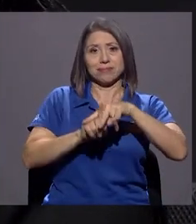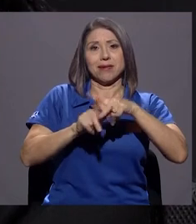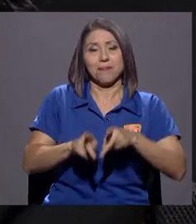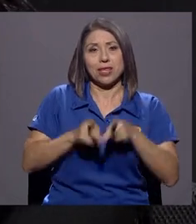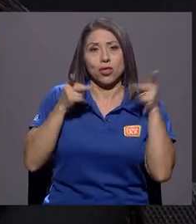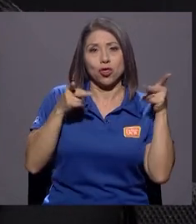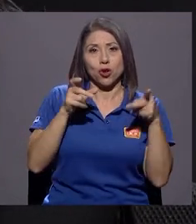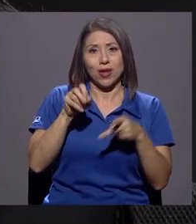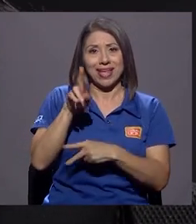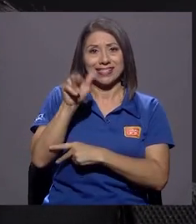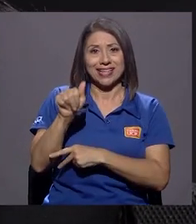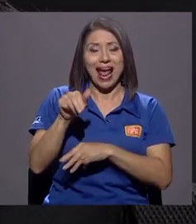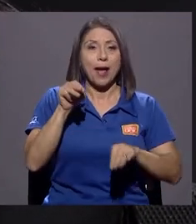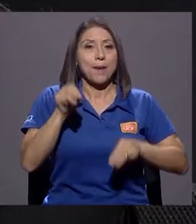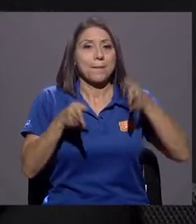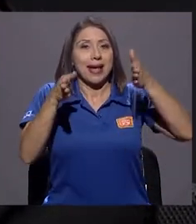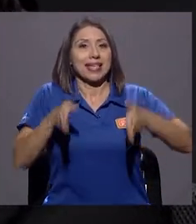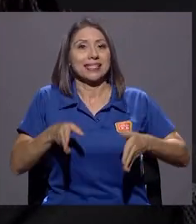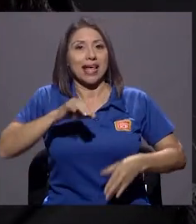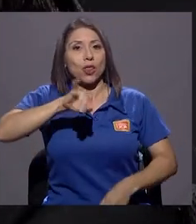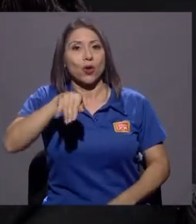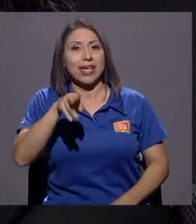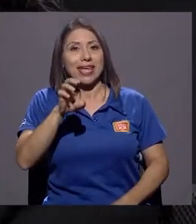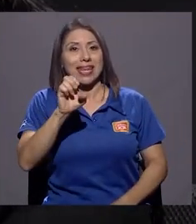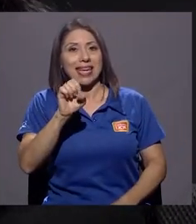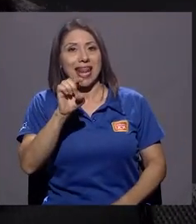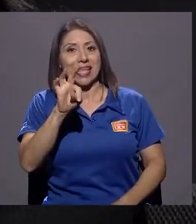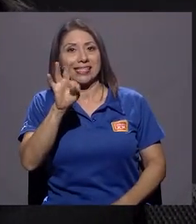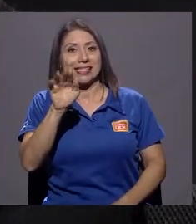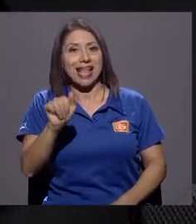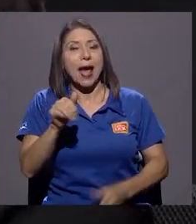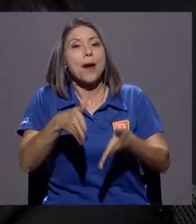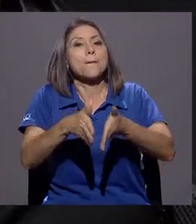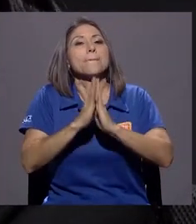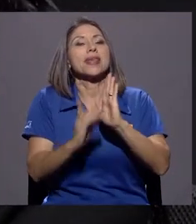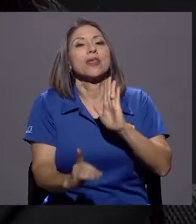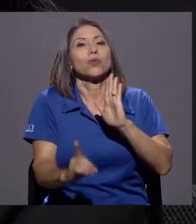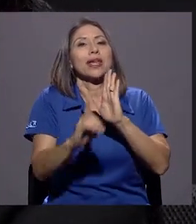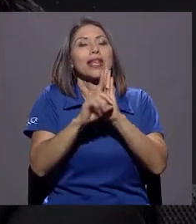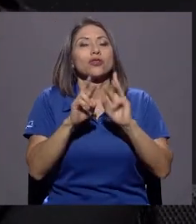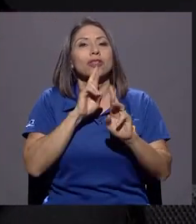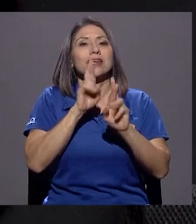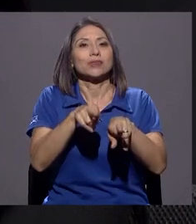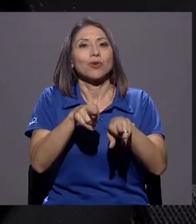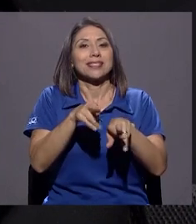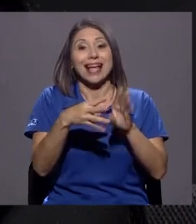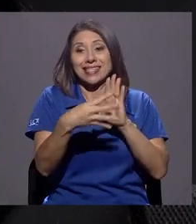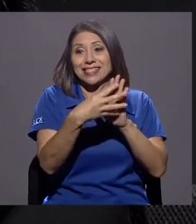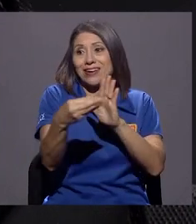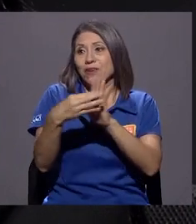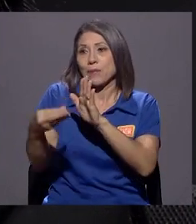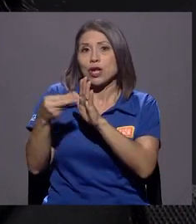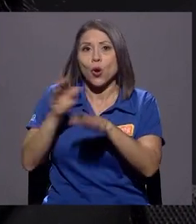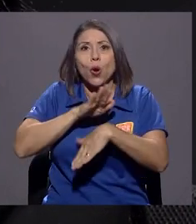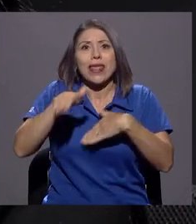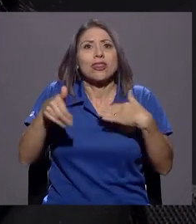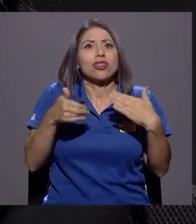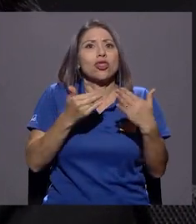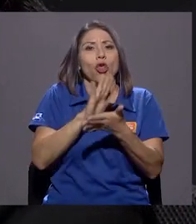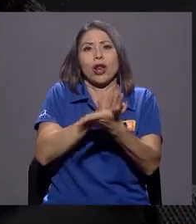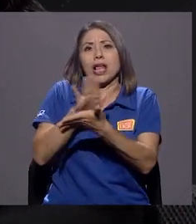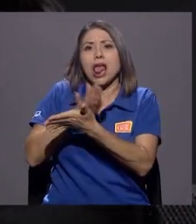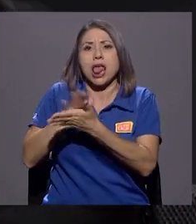Ginesta pide un derecho de respuesta que se replicó en todas las comunicaciones de la Corte. Yo decía, qué interesante, porque